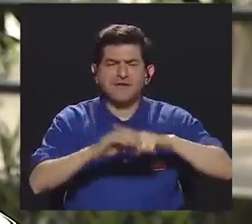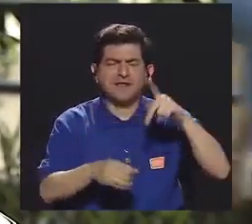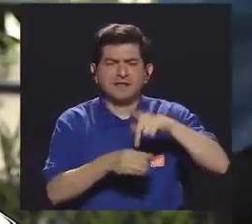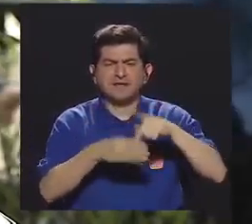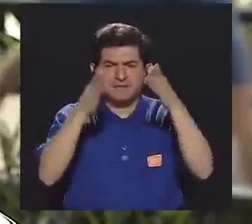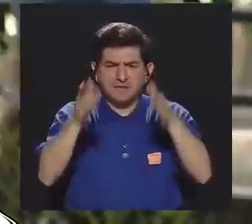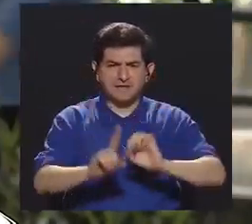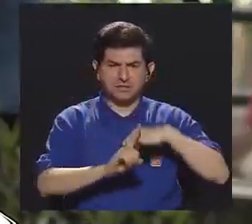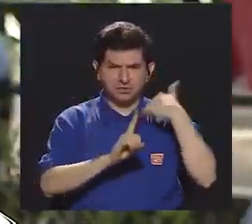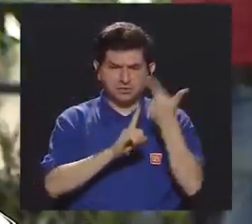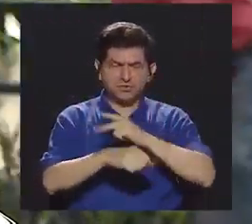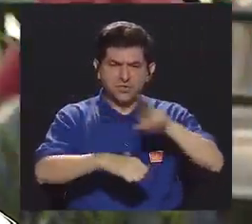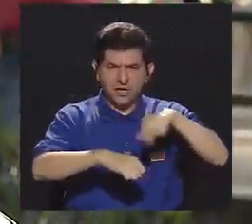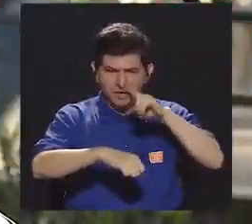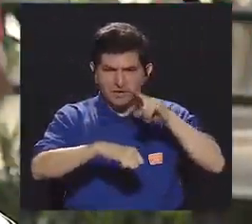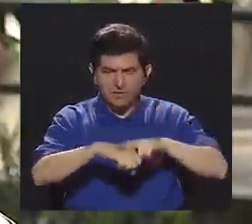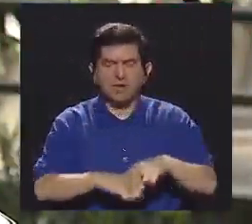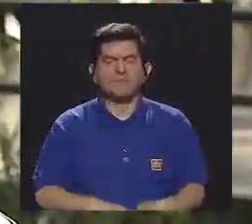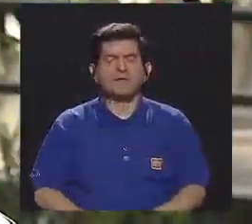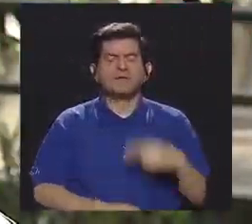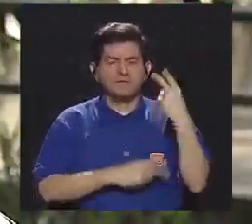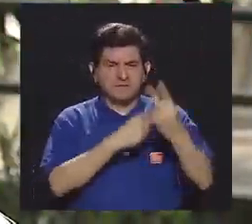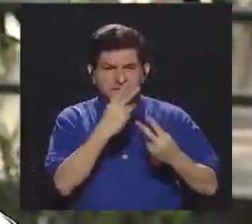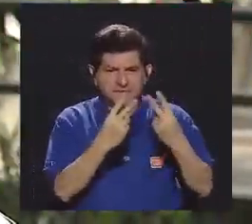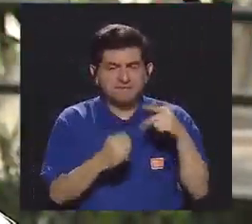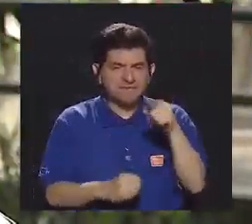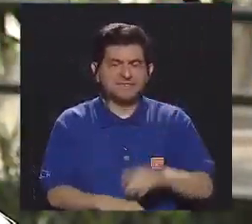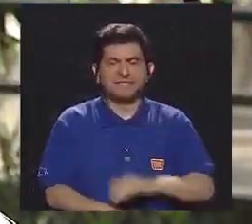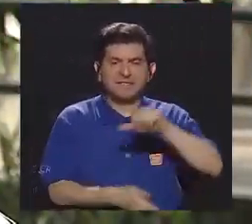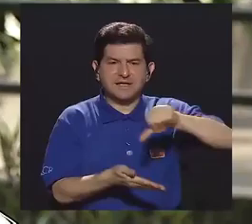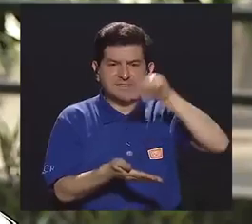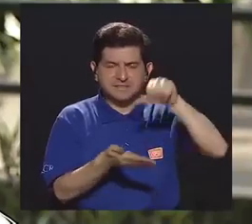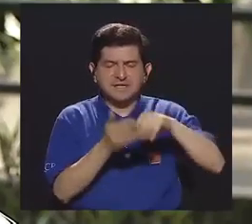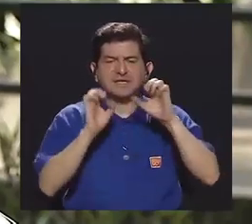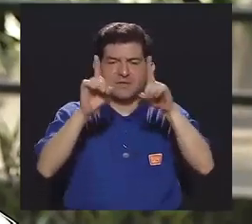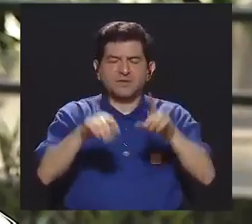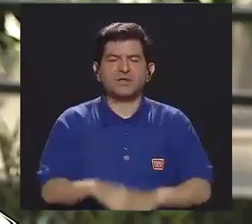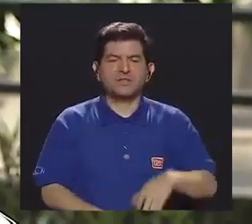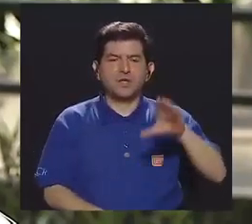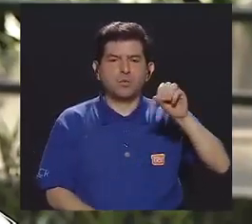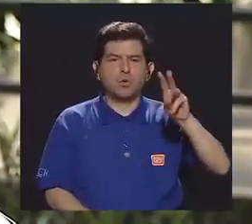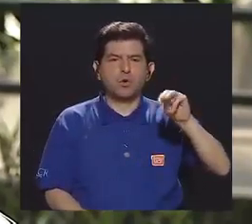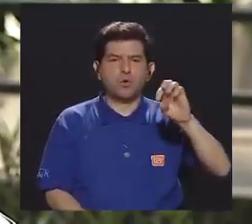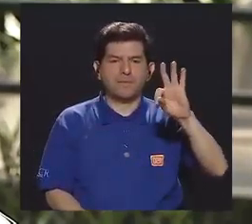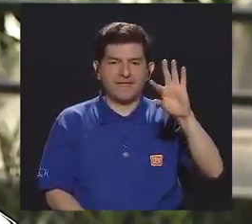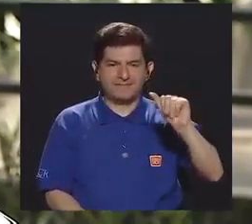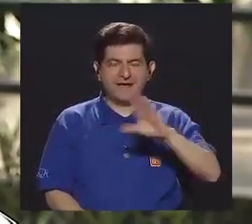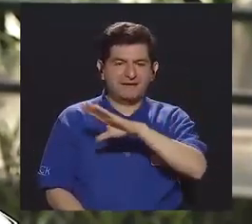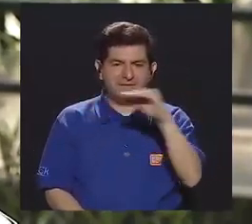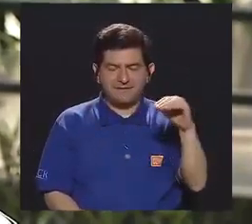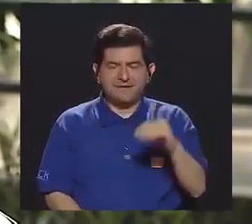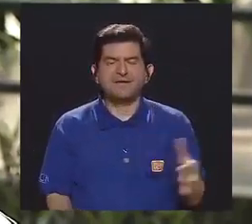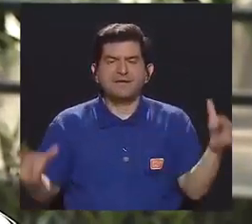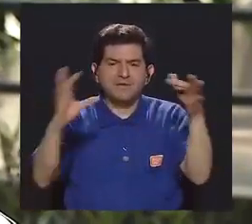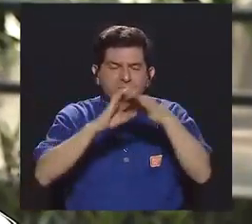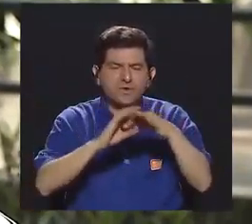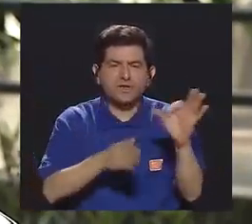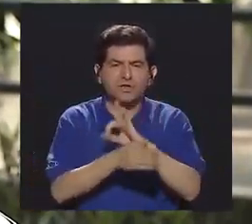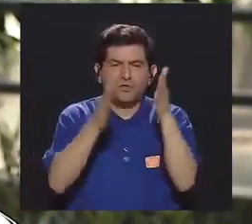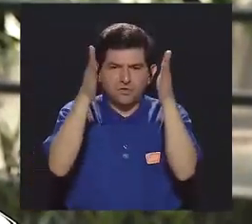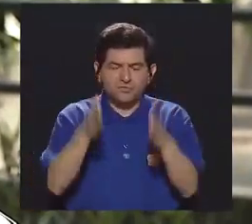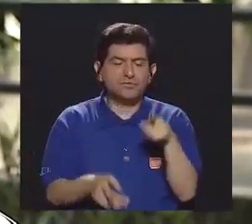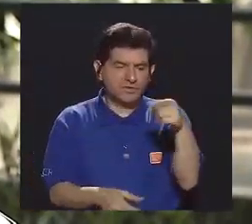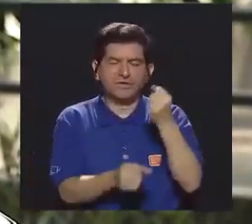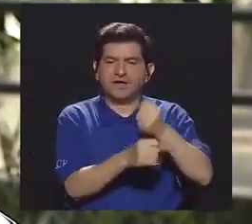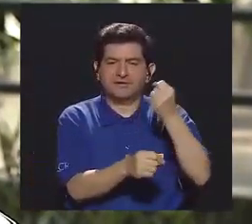entrevistamos a diversos actores sociales que frecuentan la Cometa, ¿verdad? El Centro Educativo de la Cometa, que es de la municipalidad y también trabajamos muy de la mano